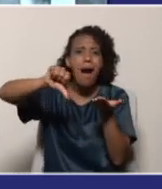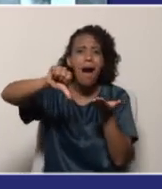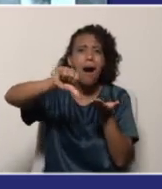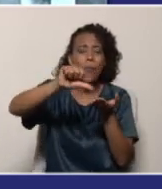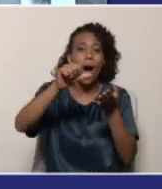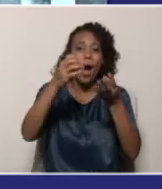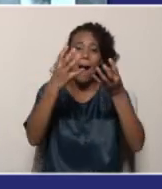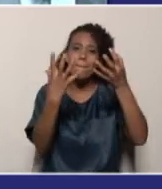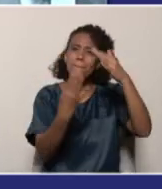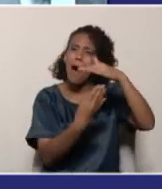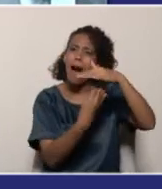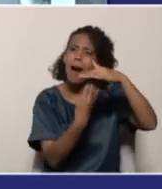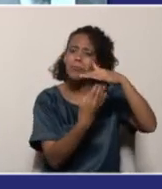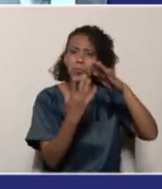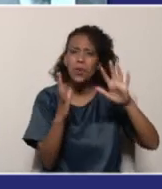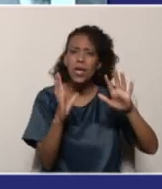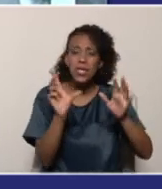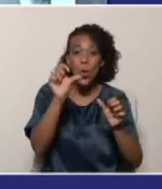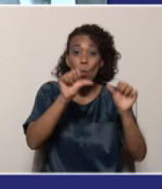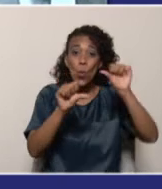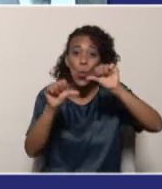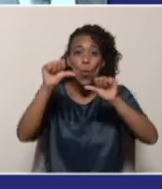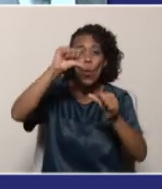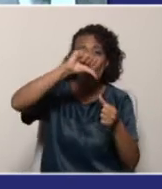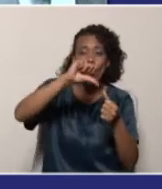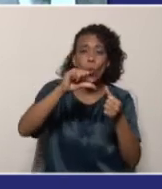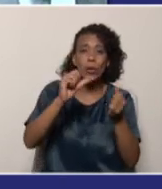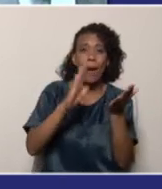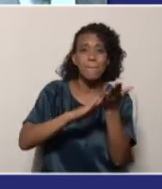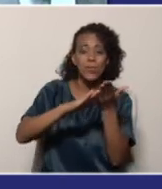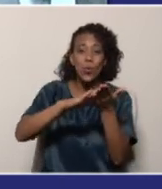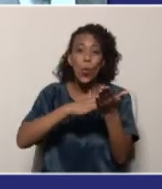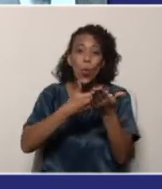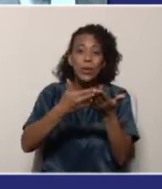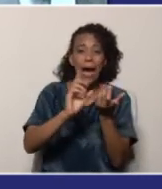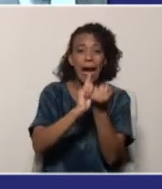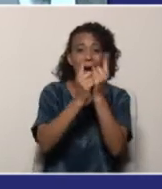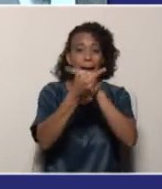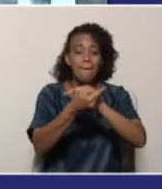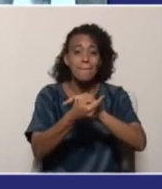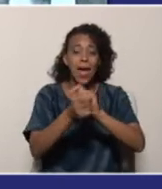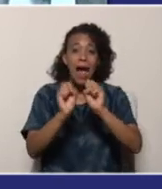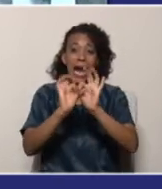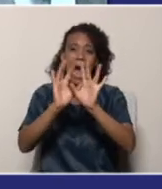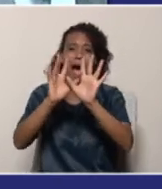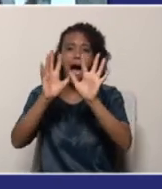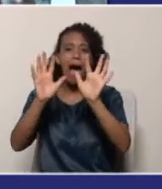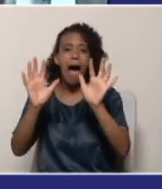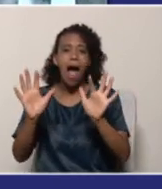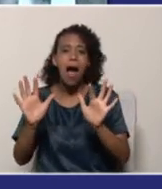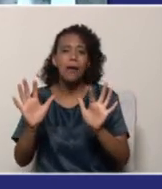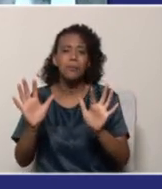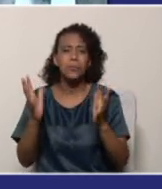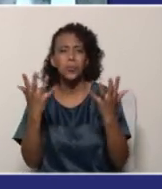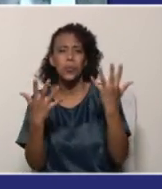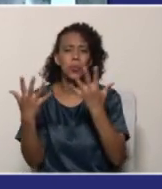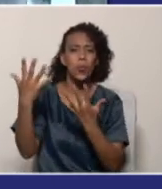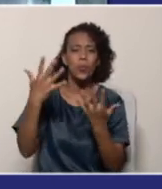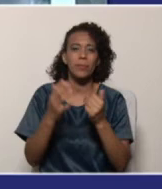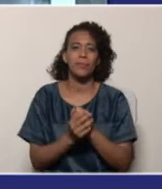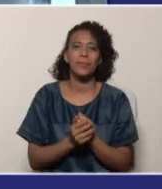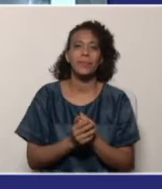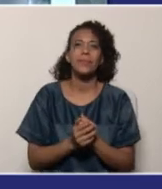ligeramente básica. Si se usa la fenostalerina como indicador, la solución cambiará a un color transparente.